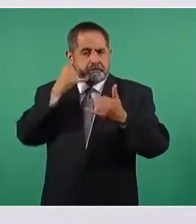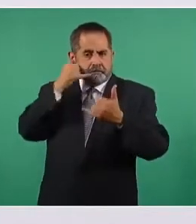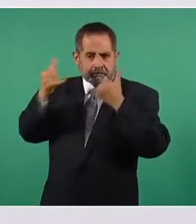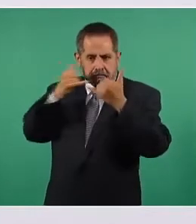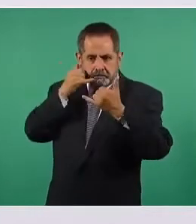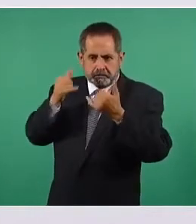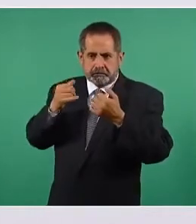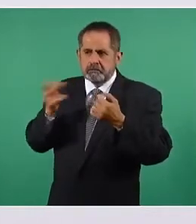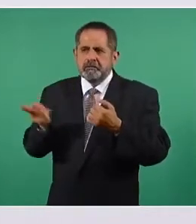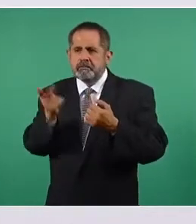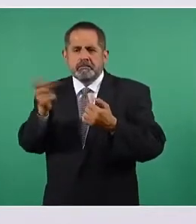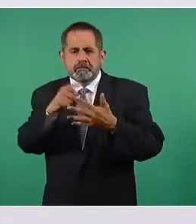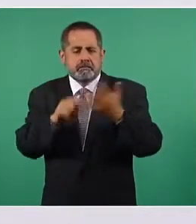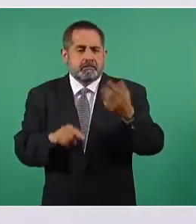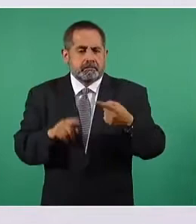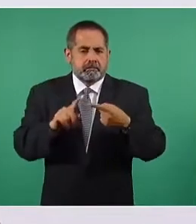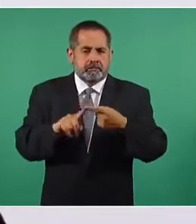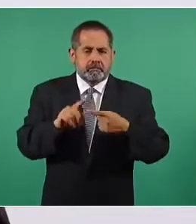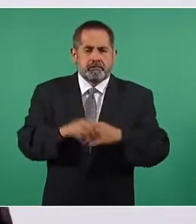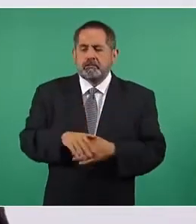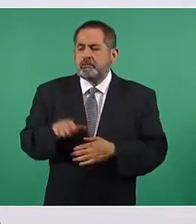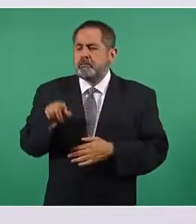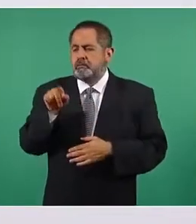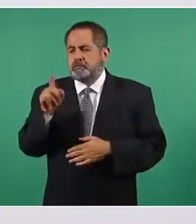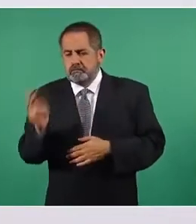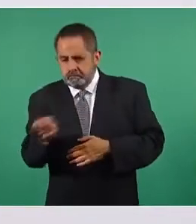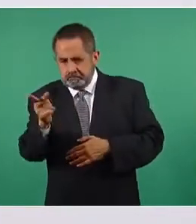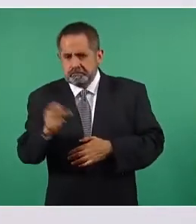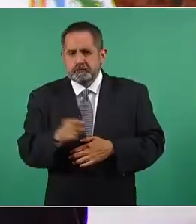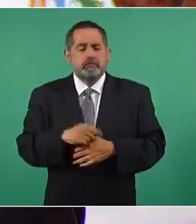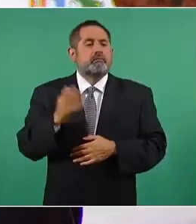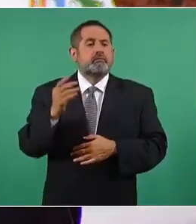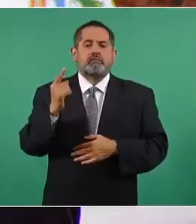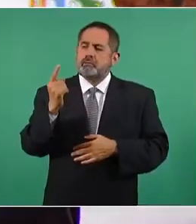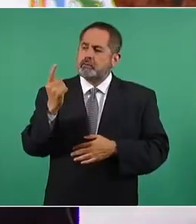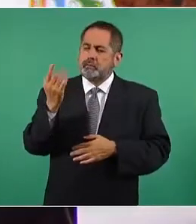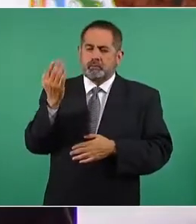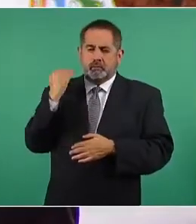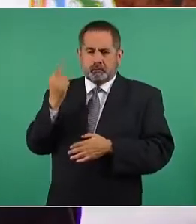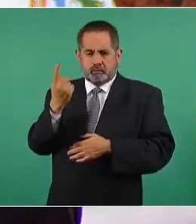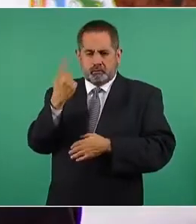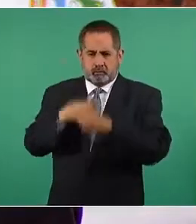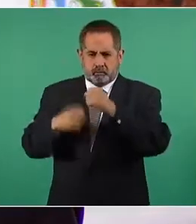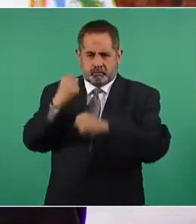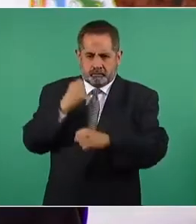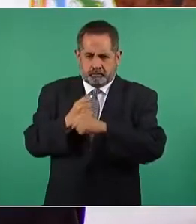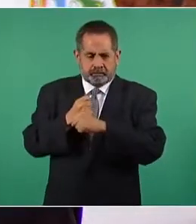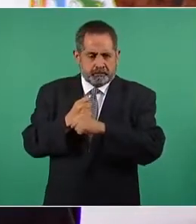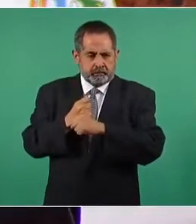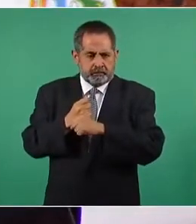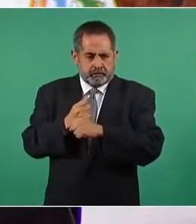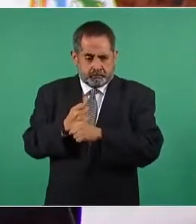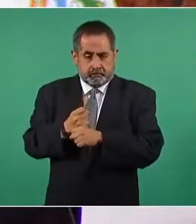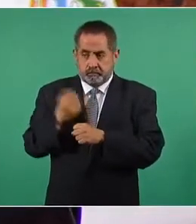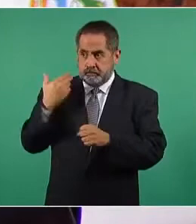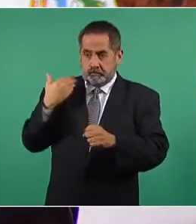respuestas. Con respecto al año pasado, ¿cómo es su situación económica actual?